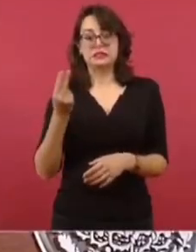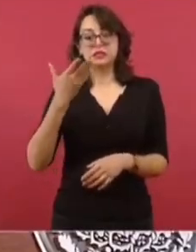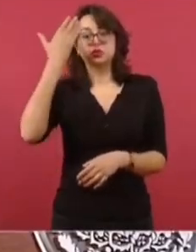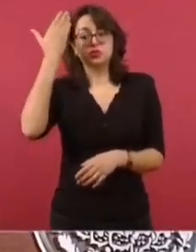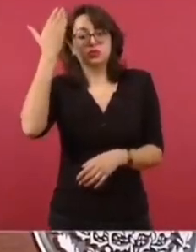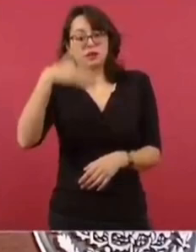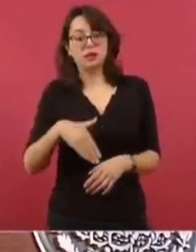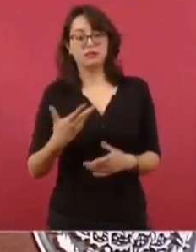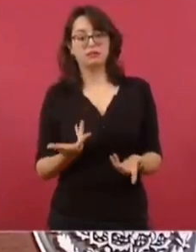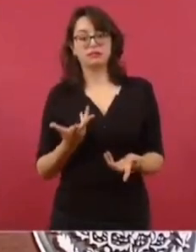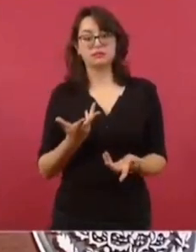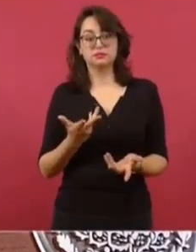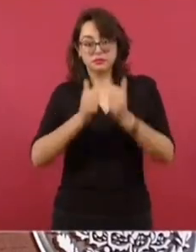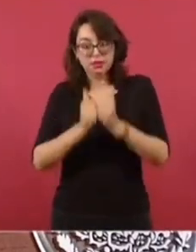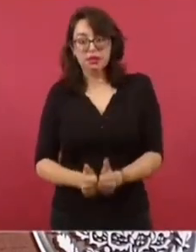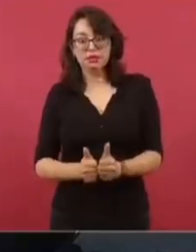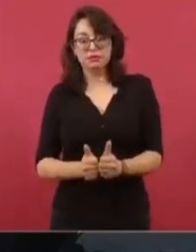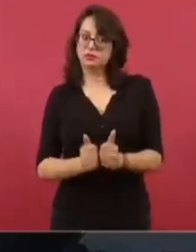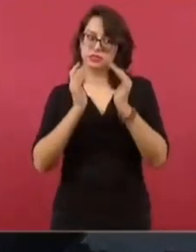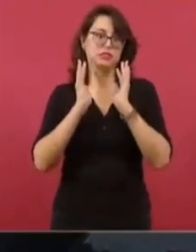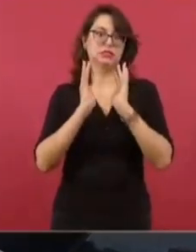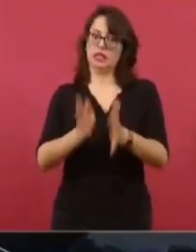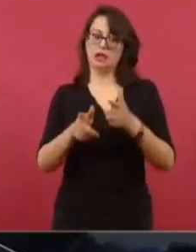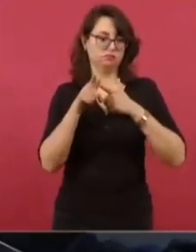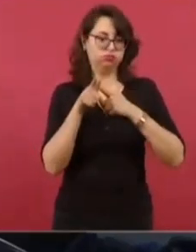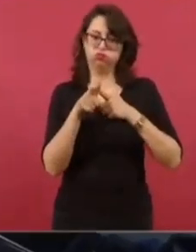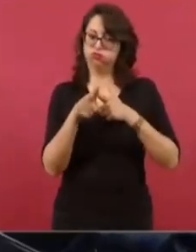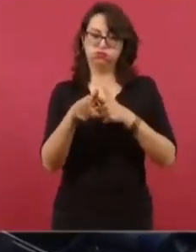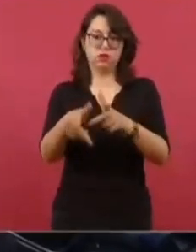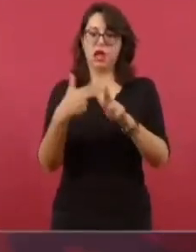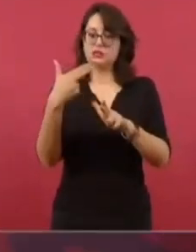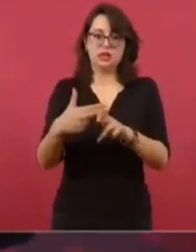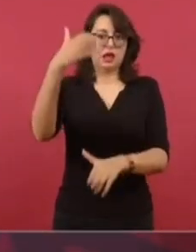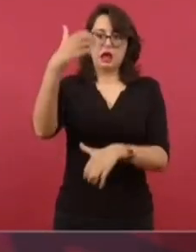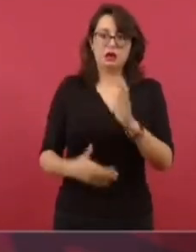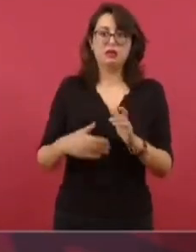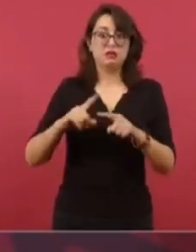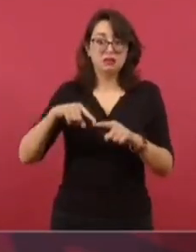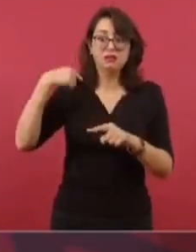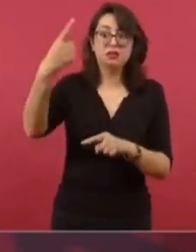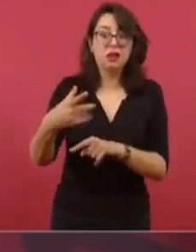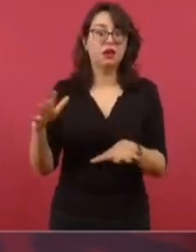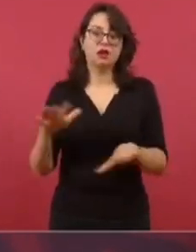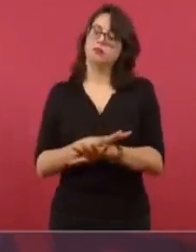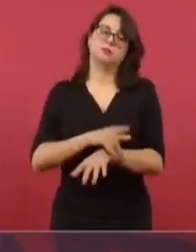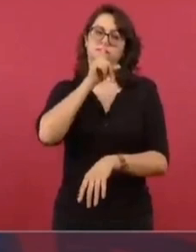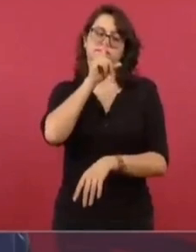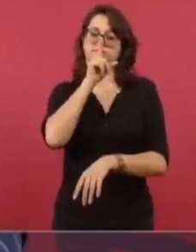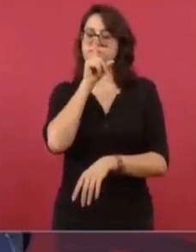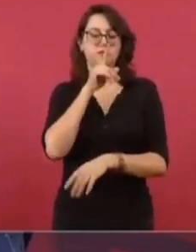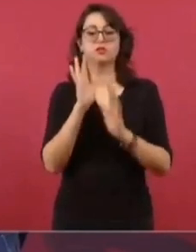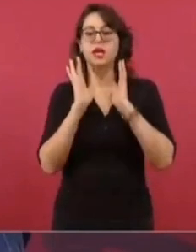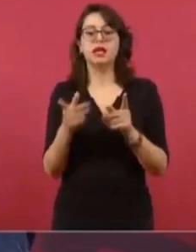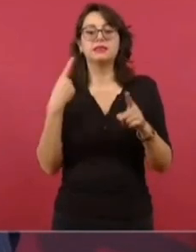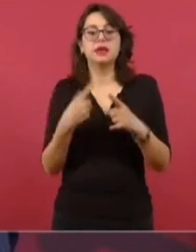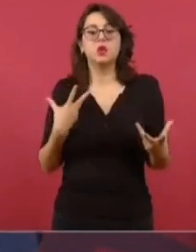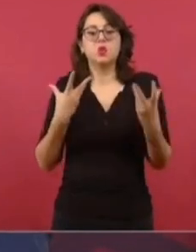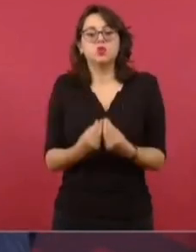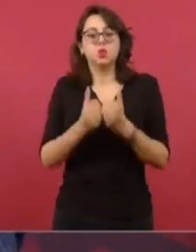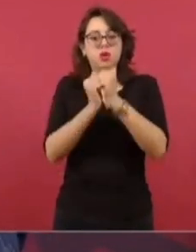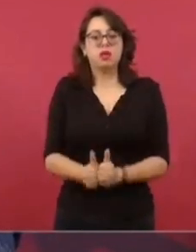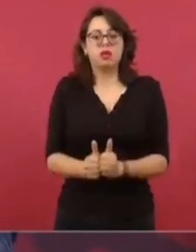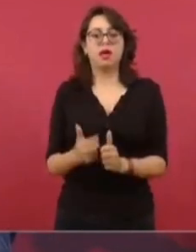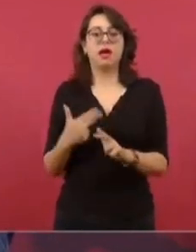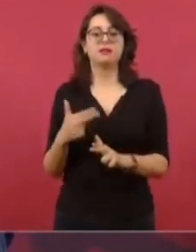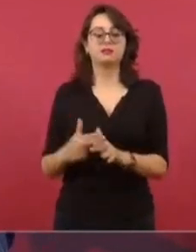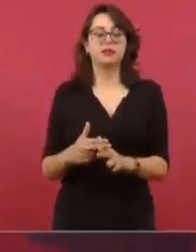pueden estar dando cambios. Ya aprovechar para saber quiénes van a estar hasta finales